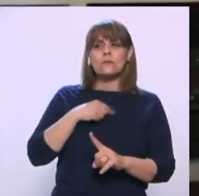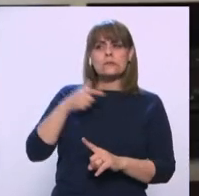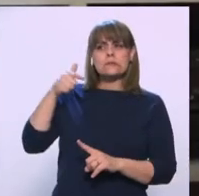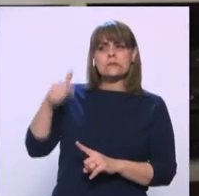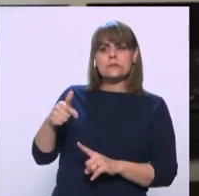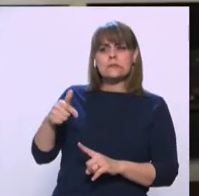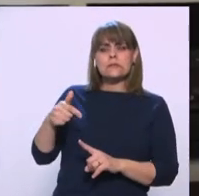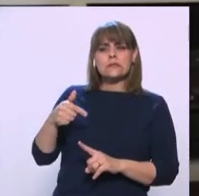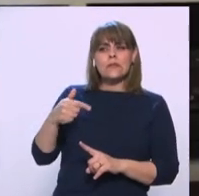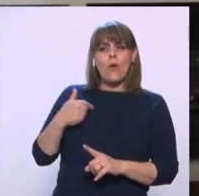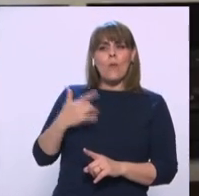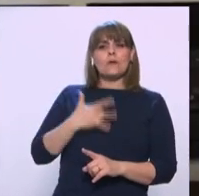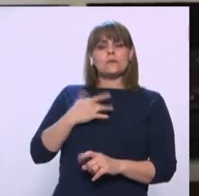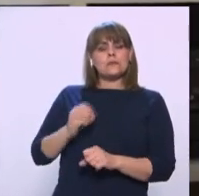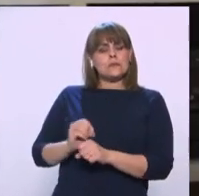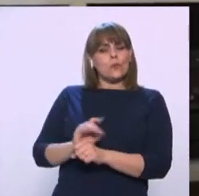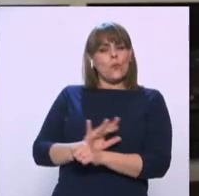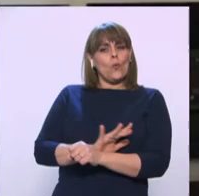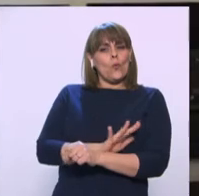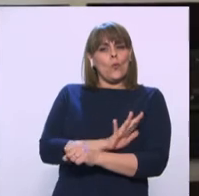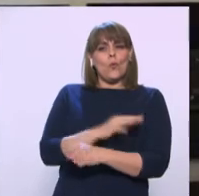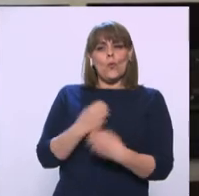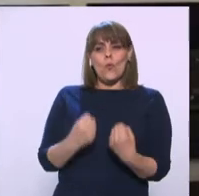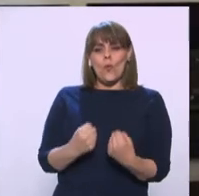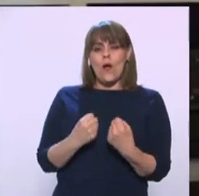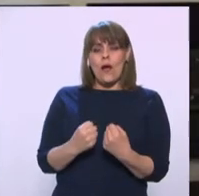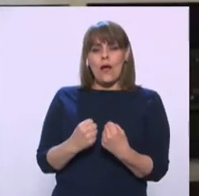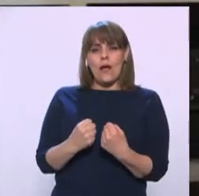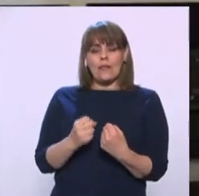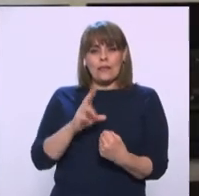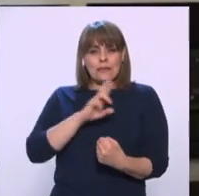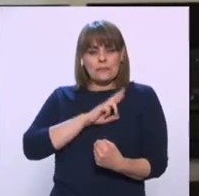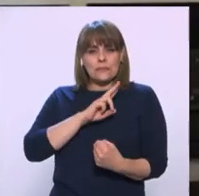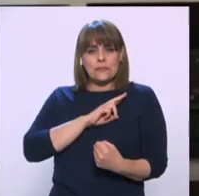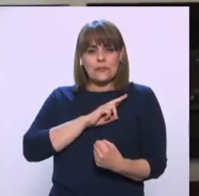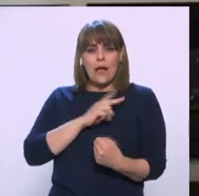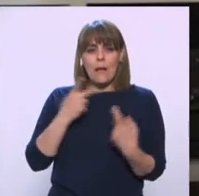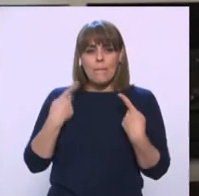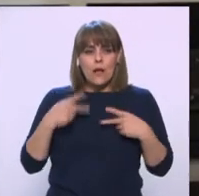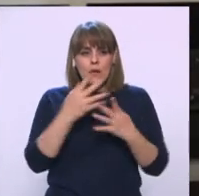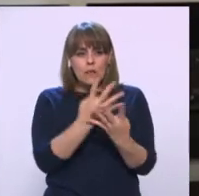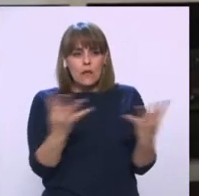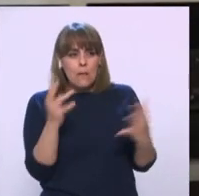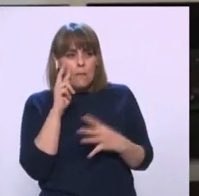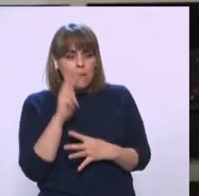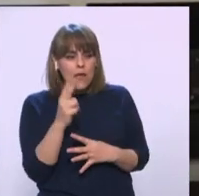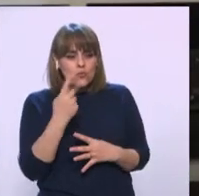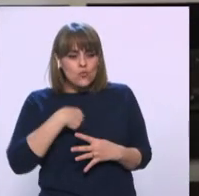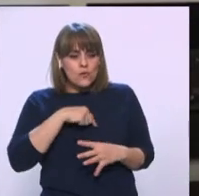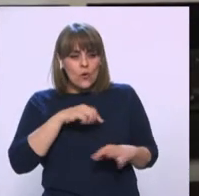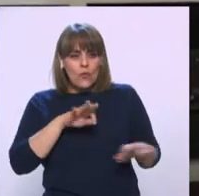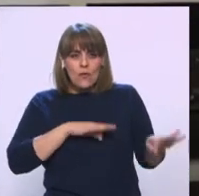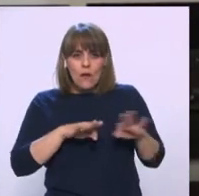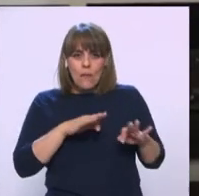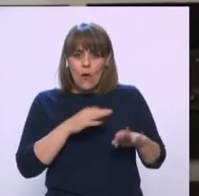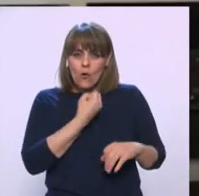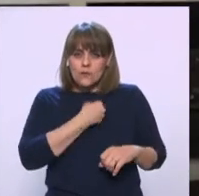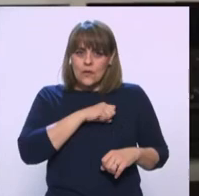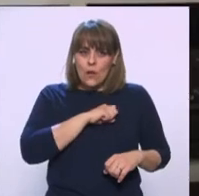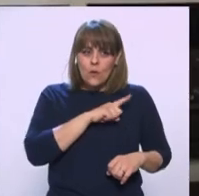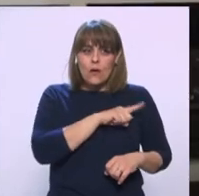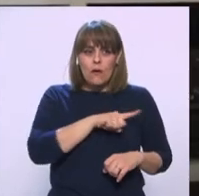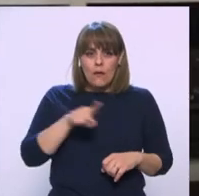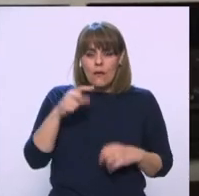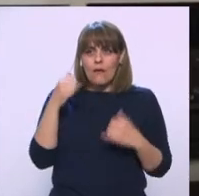especial, y yo creo que la población está viendo que todo lo que pueden contribuir los profesionales de la salud, toda la